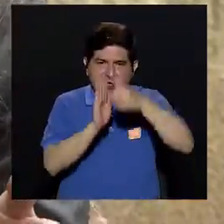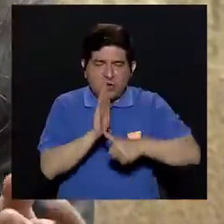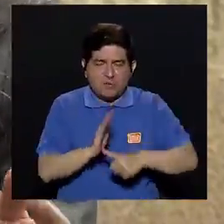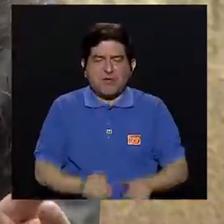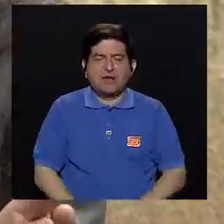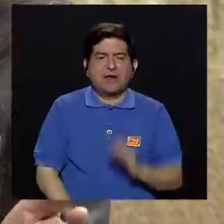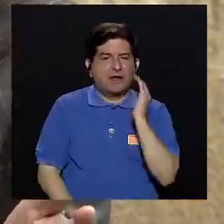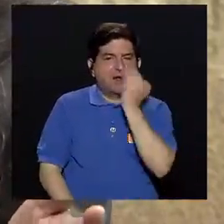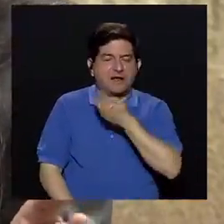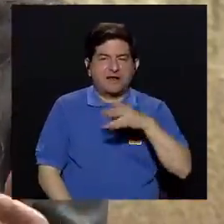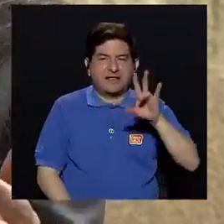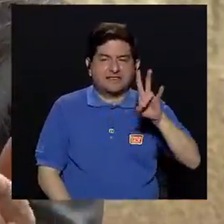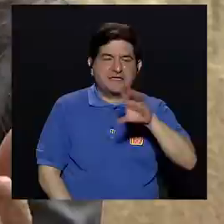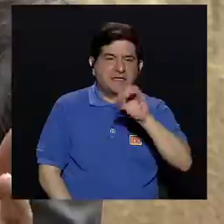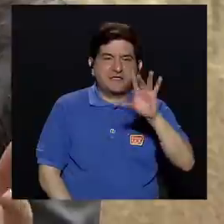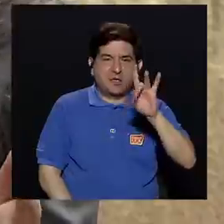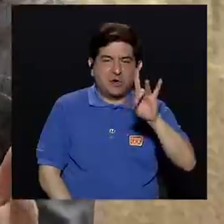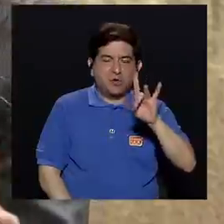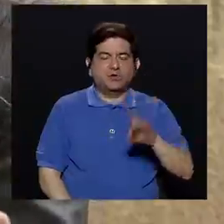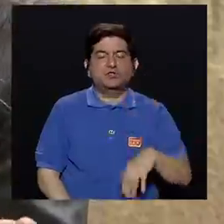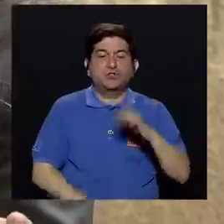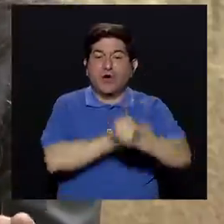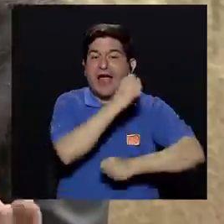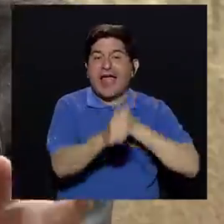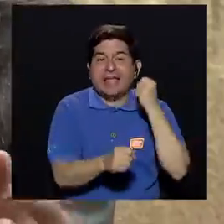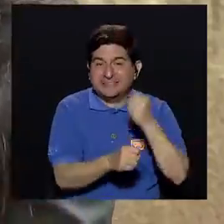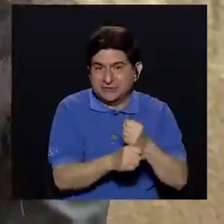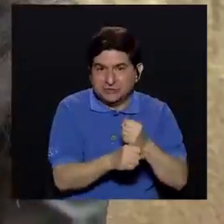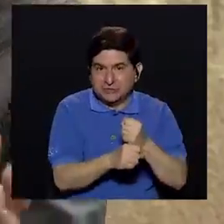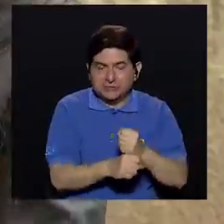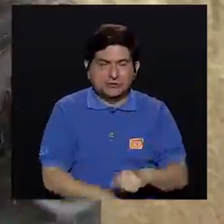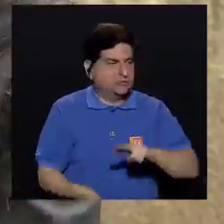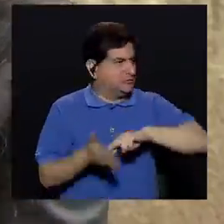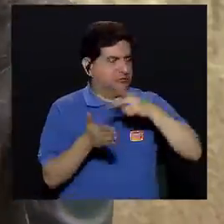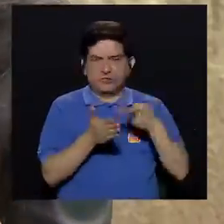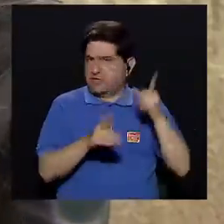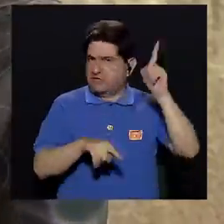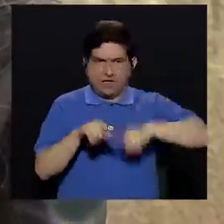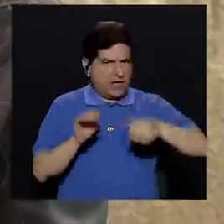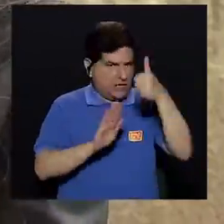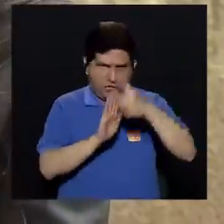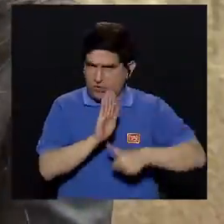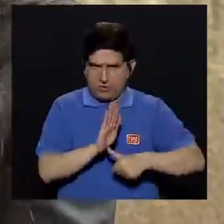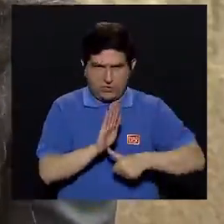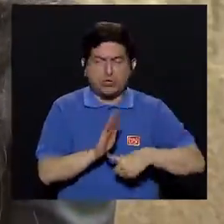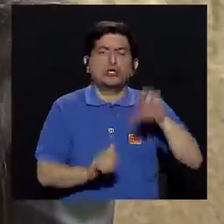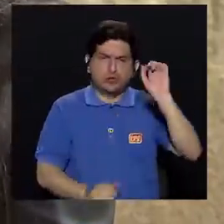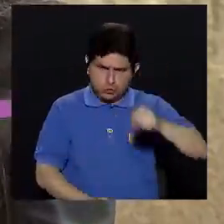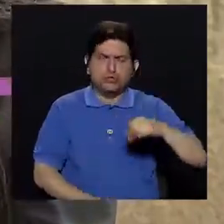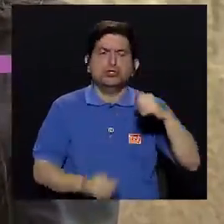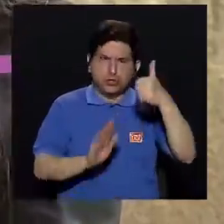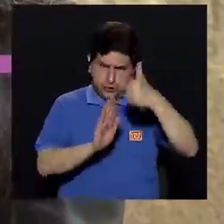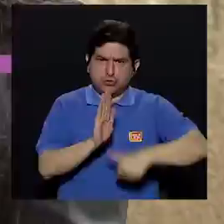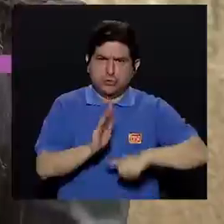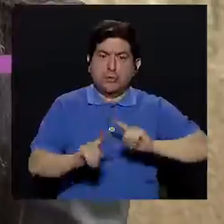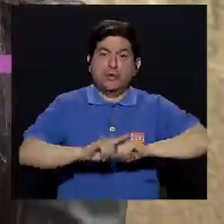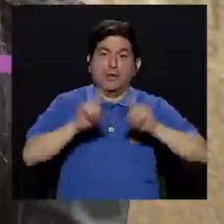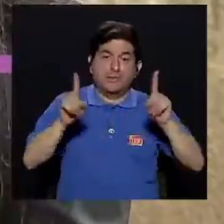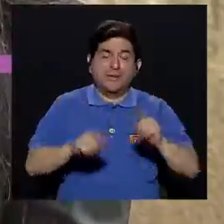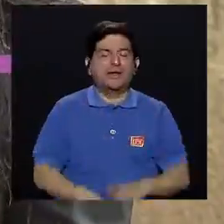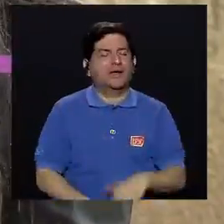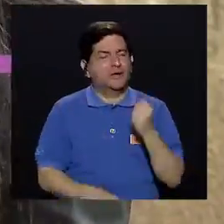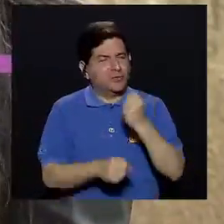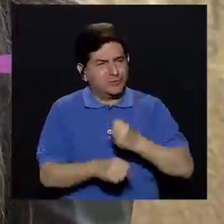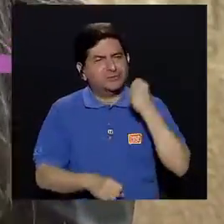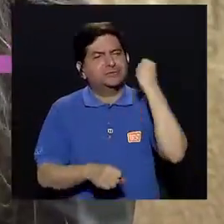hendido a los 7, 8 meses, perdón, 7, 8 años, no significa que no se pueda operar, se va a operar, pero hay que